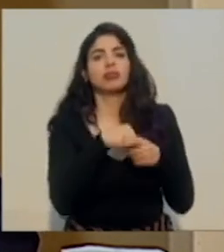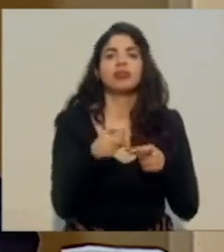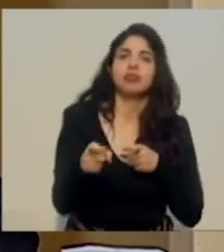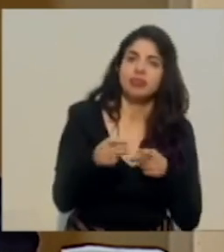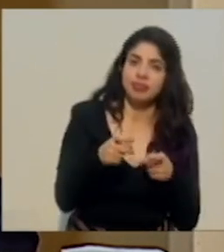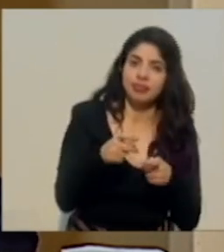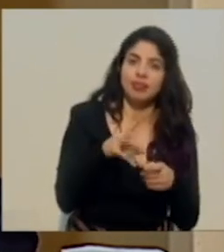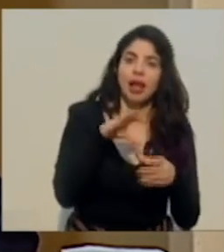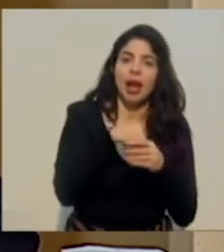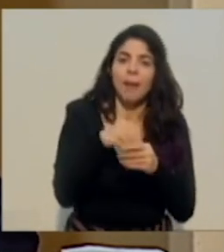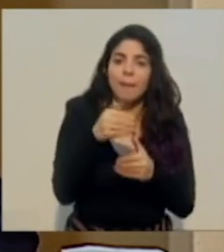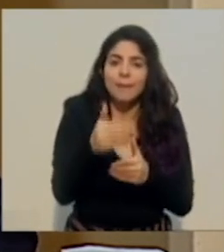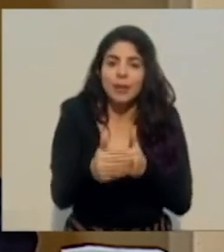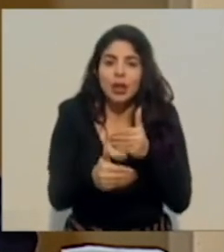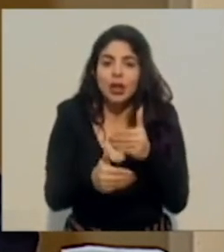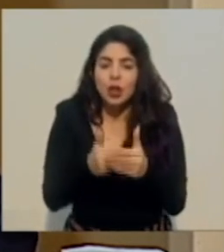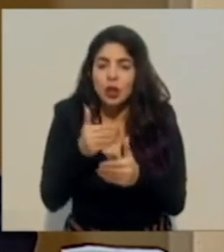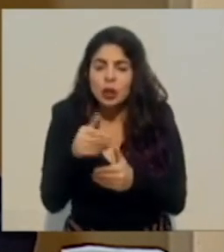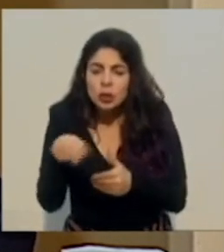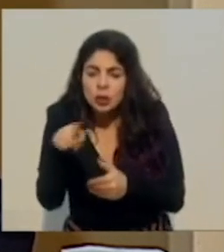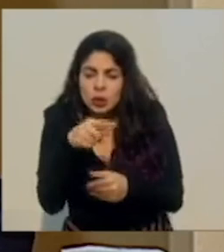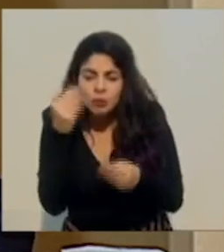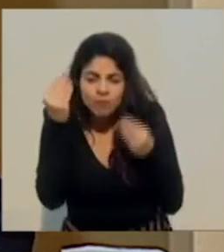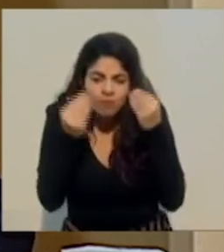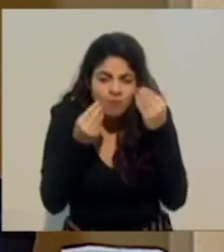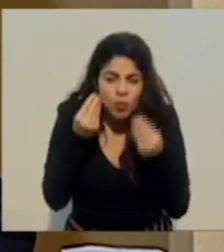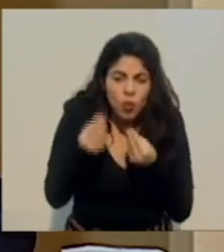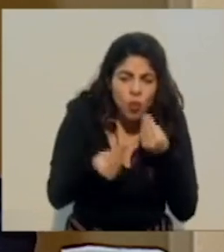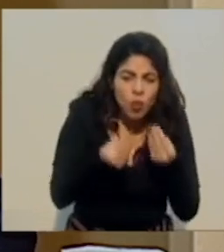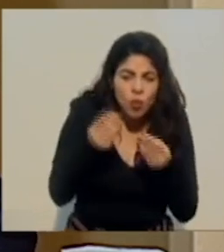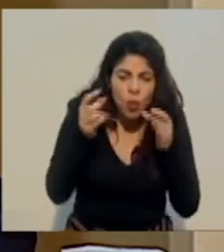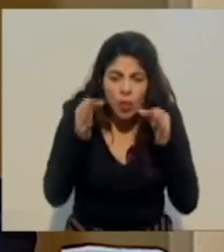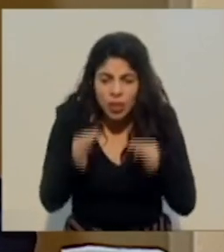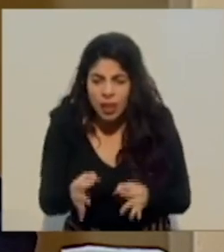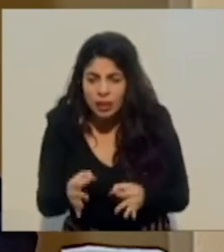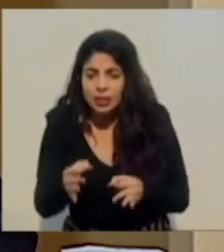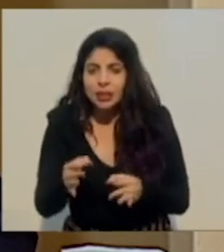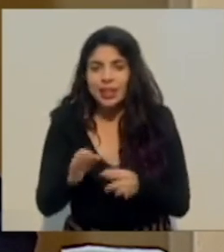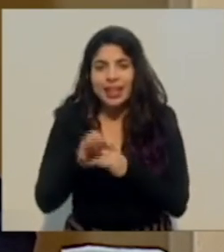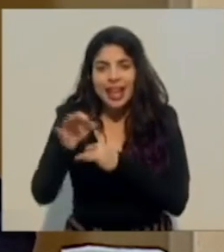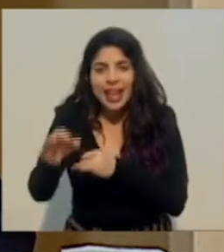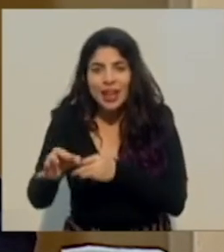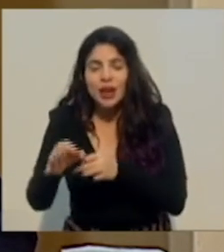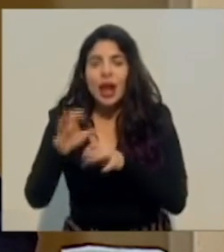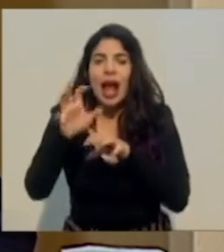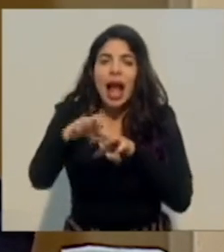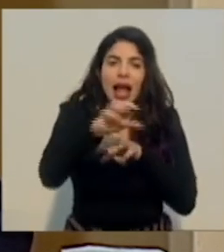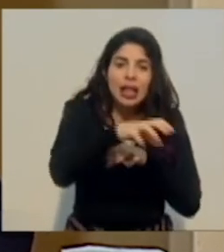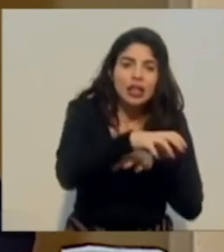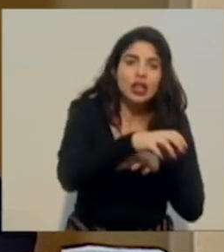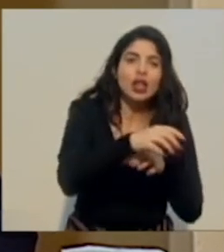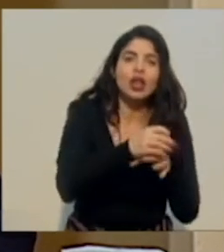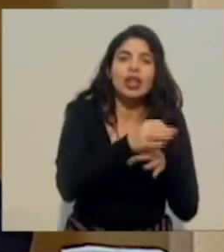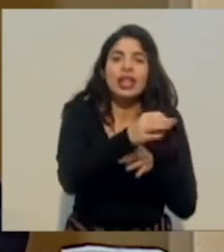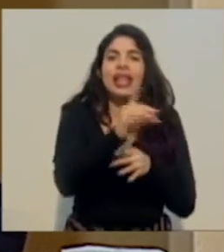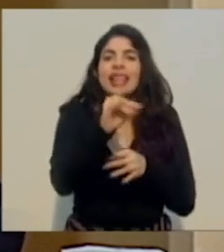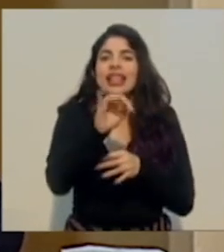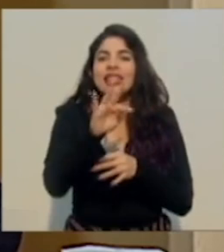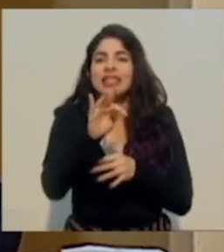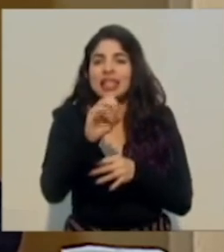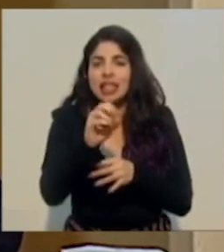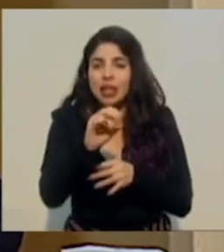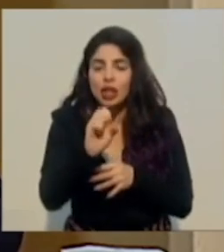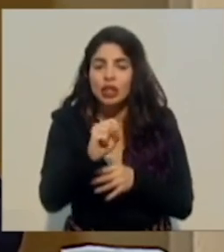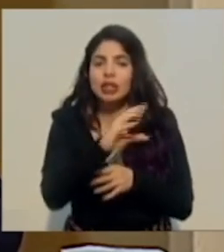decisiones en los niveles regionales, cantonales, distritales y comunitarios. Hemos